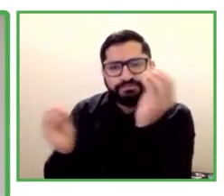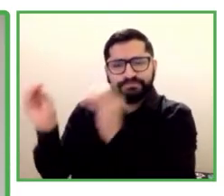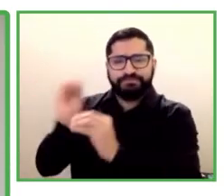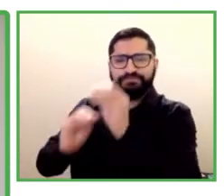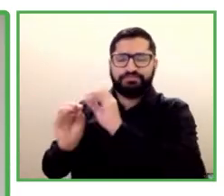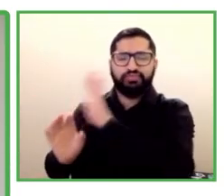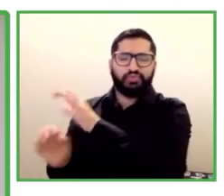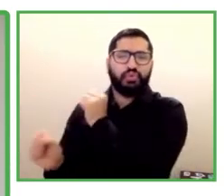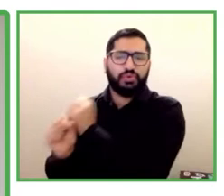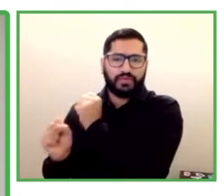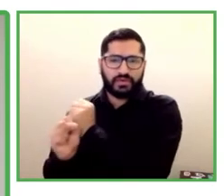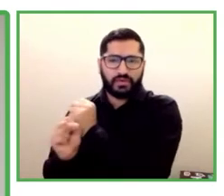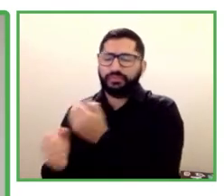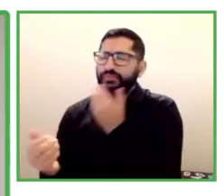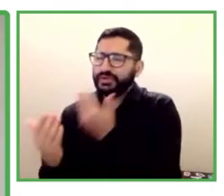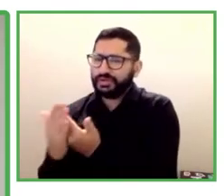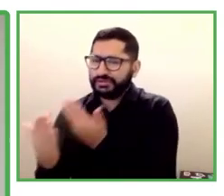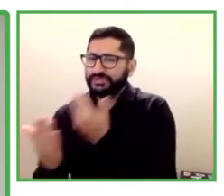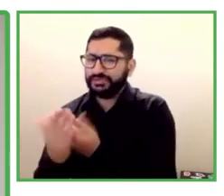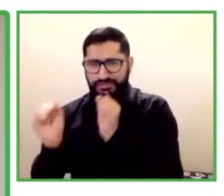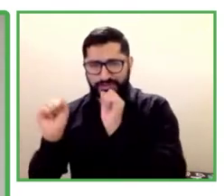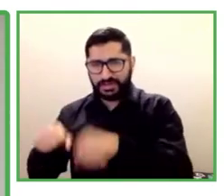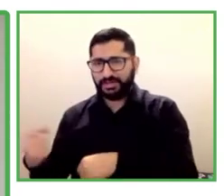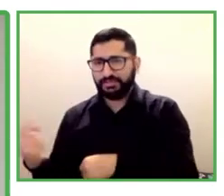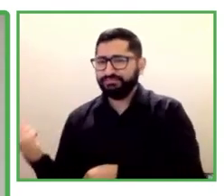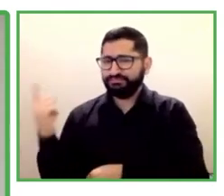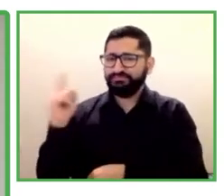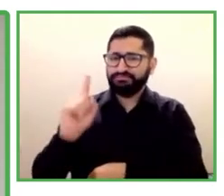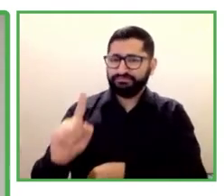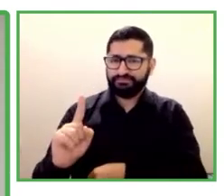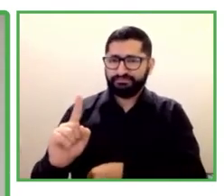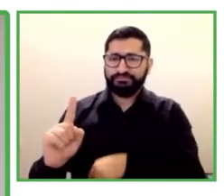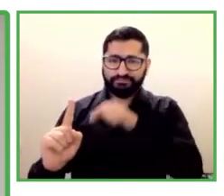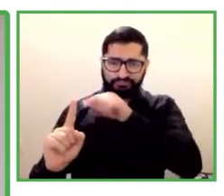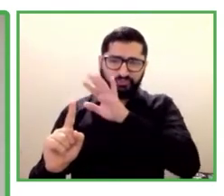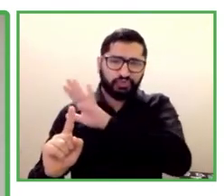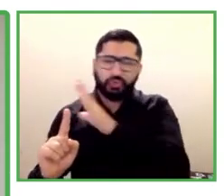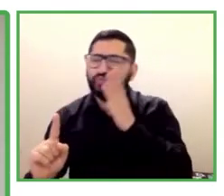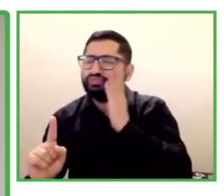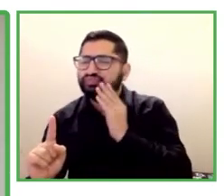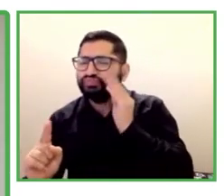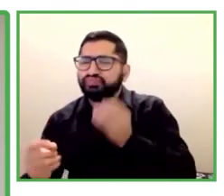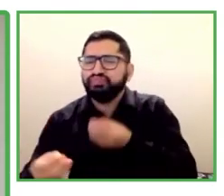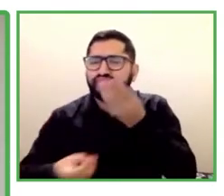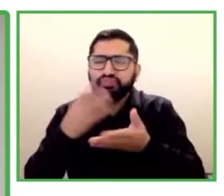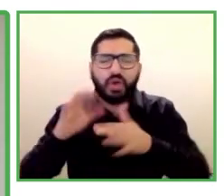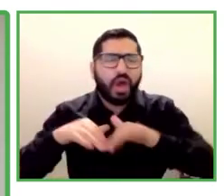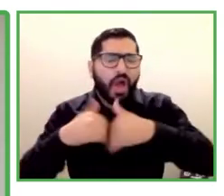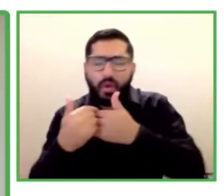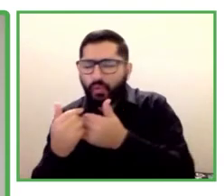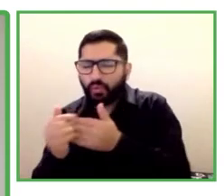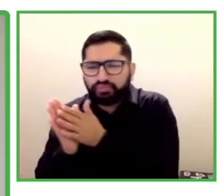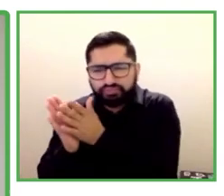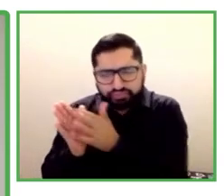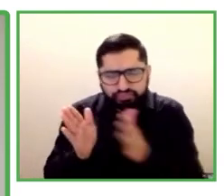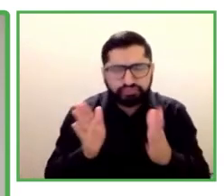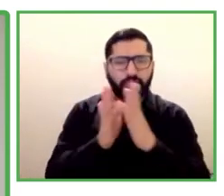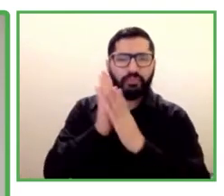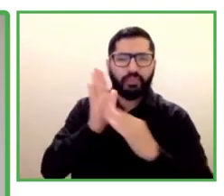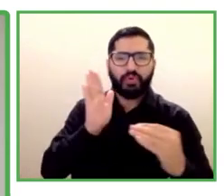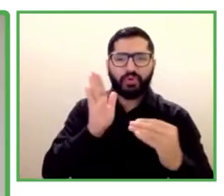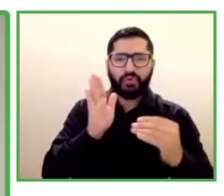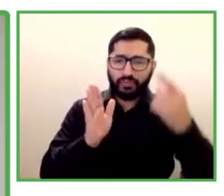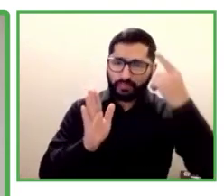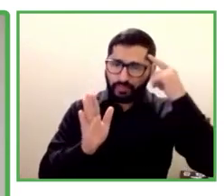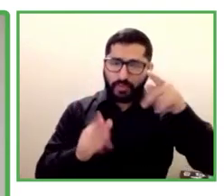¿Podrías compartirnos más sobre su trabajo, tu modelo de escalamiento y cómo se han beneficiado del programa de impacto